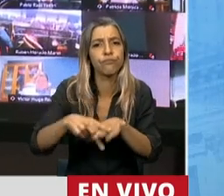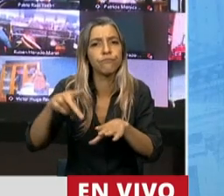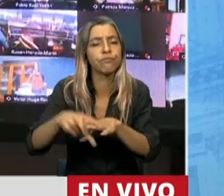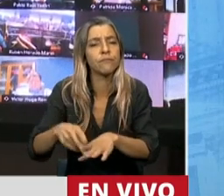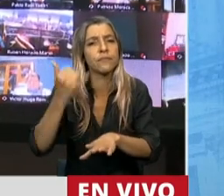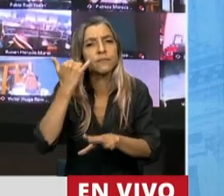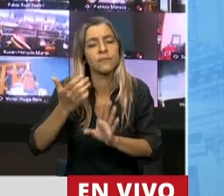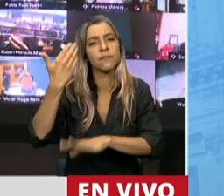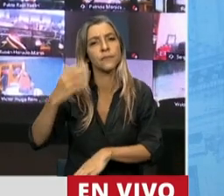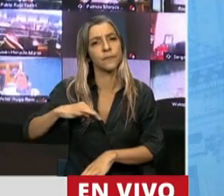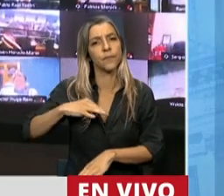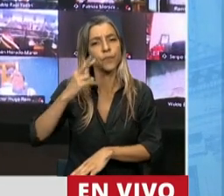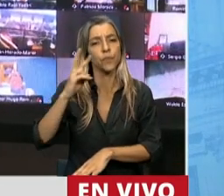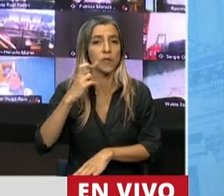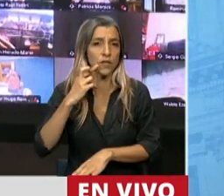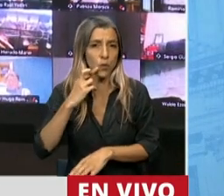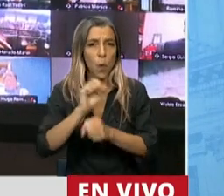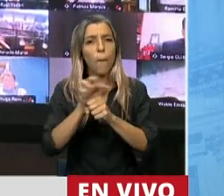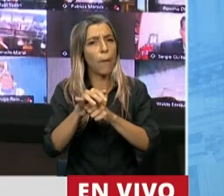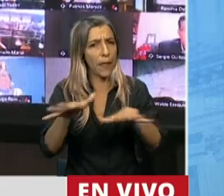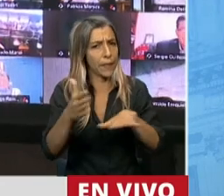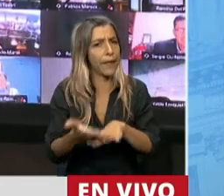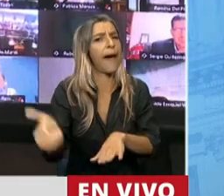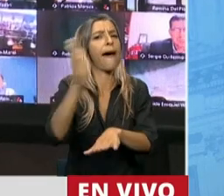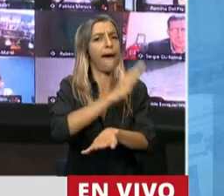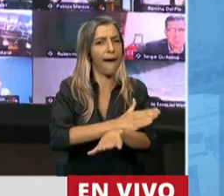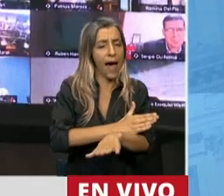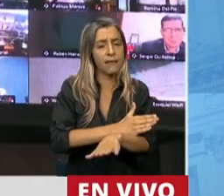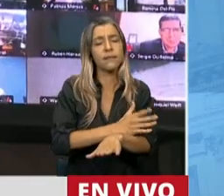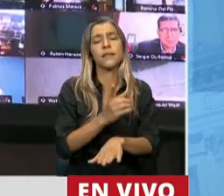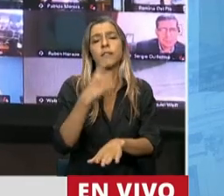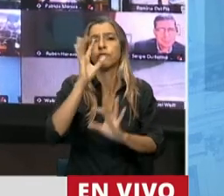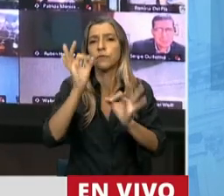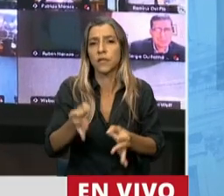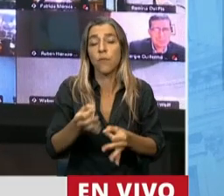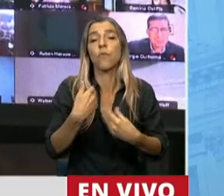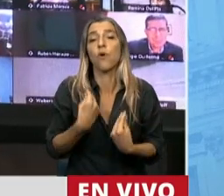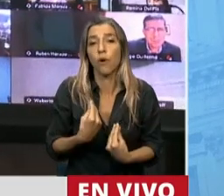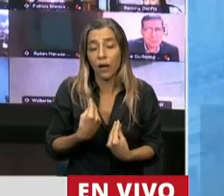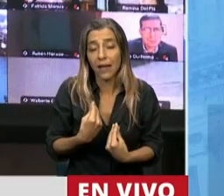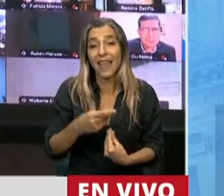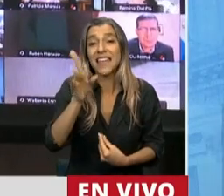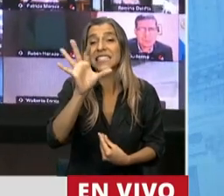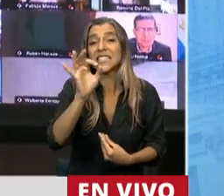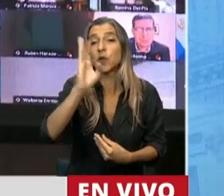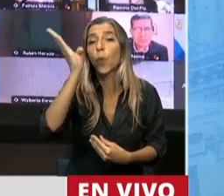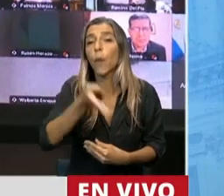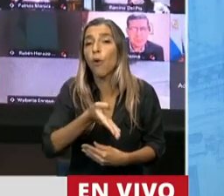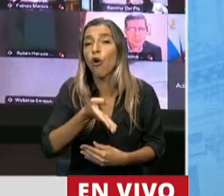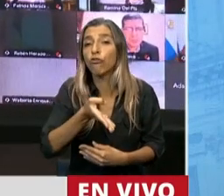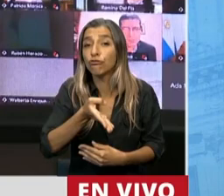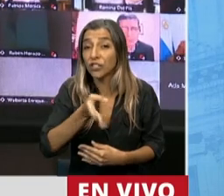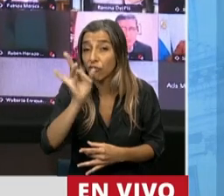2019 previos a la pandemia, que solamente el 50%, la mitad de nuestros